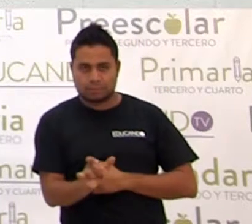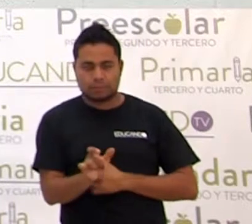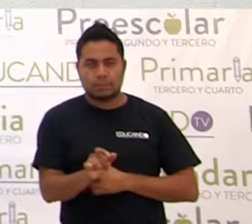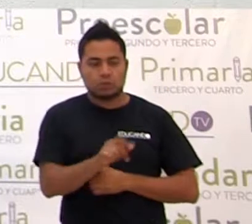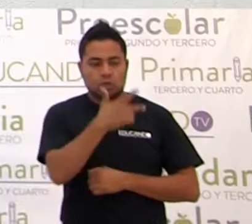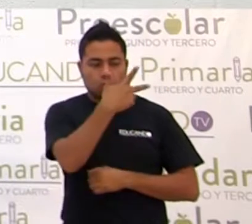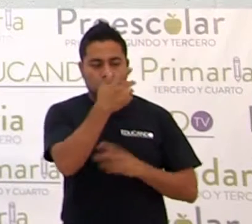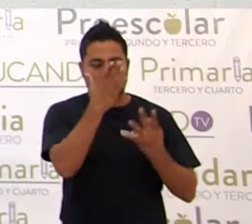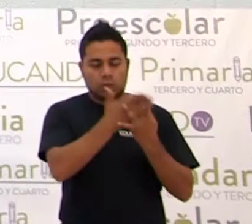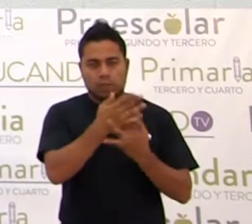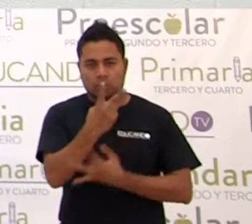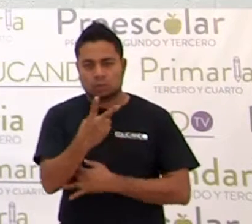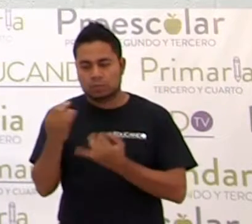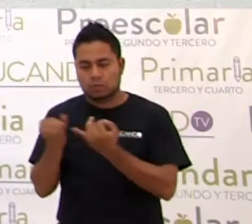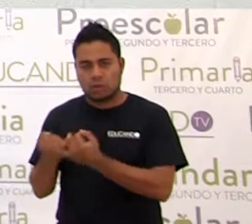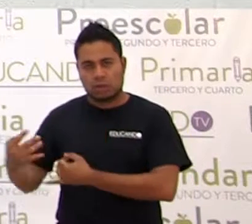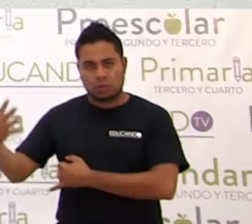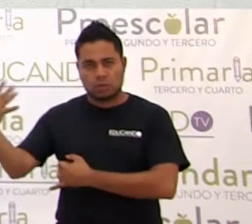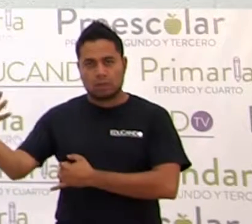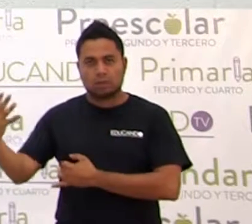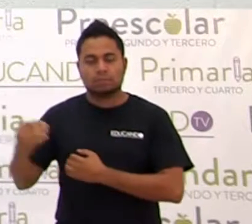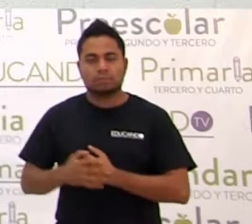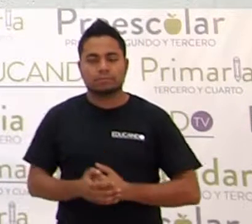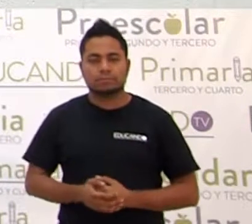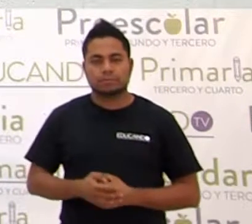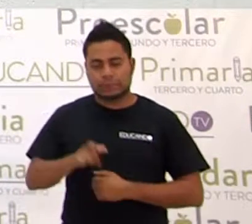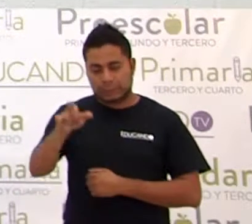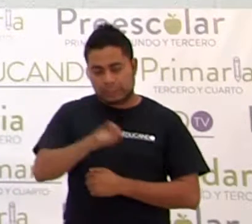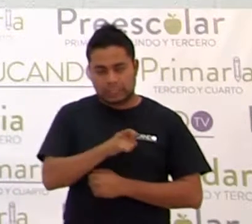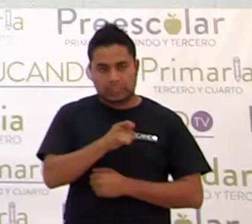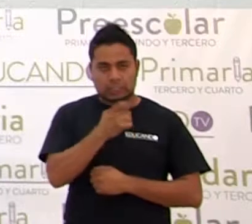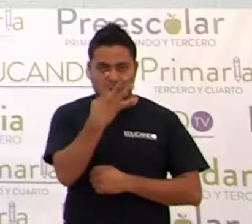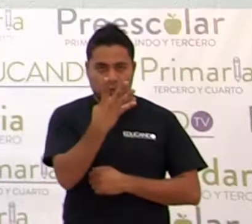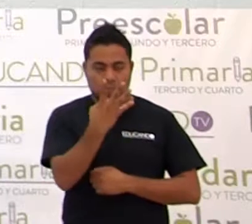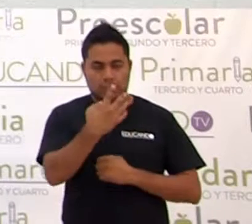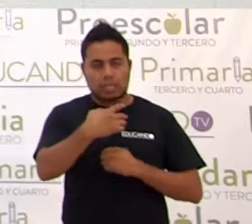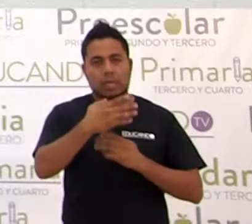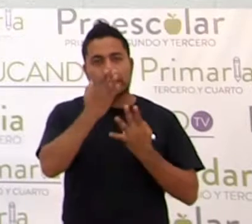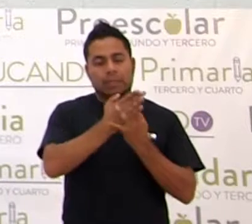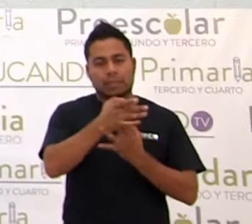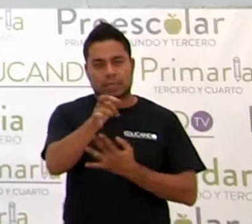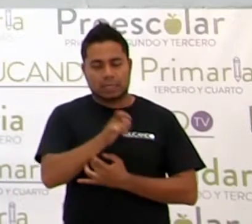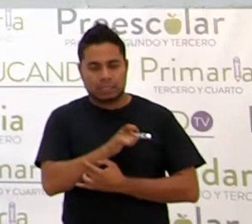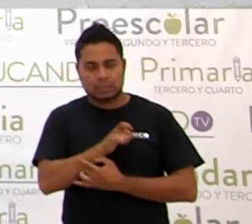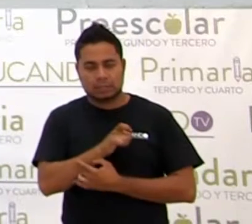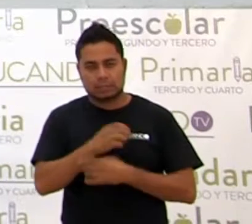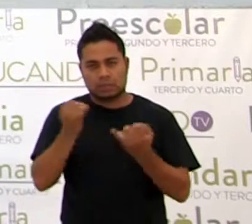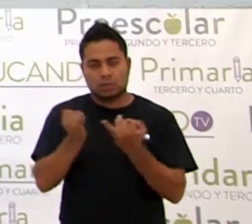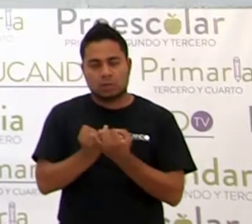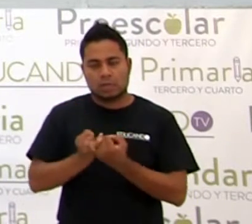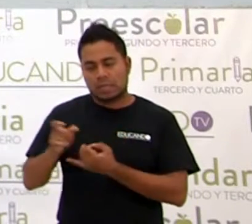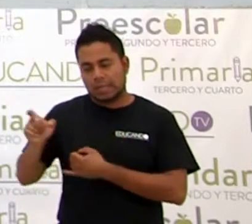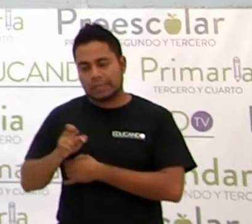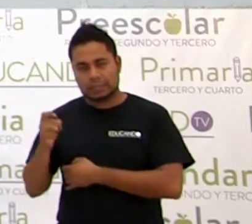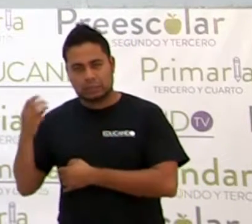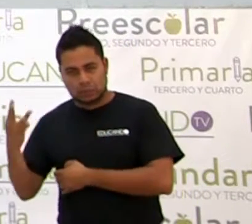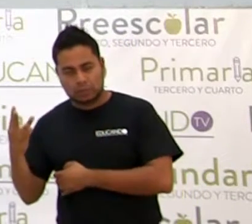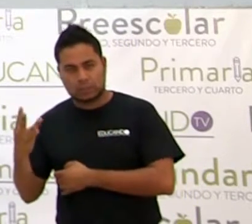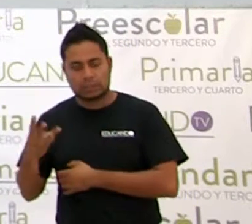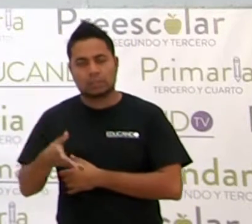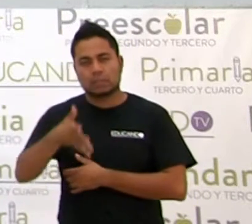Ocho entre dos, cuatro. X cuarta entre X, X cúbica.